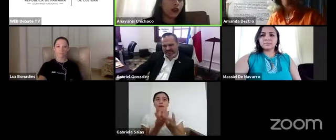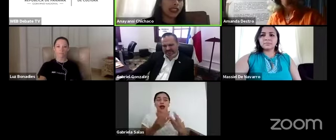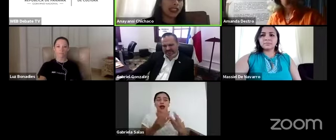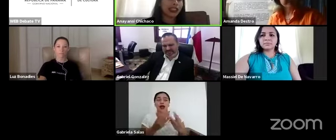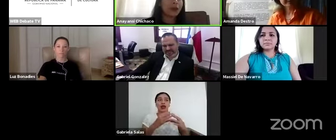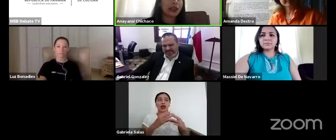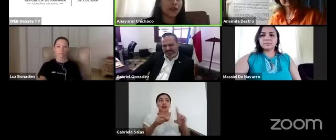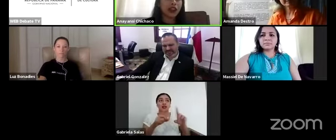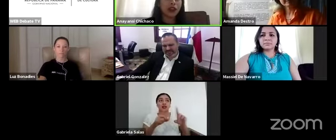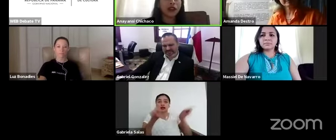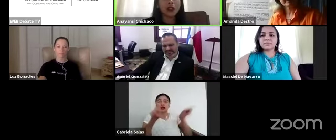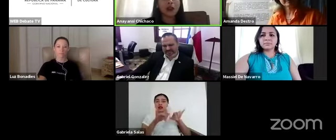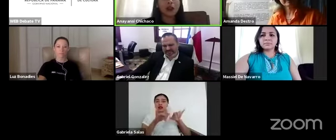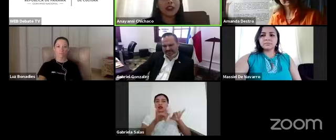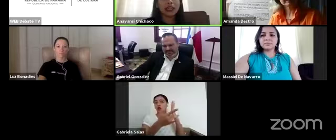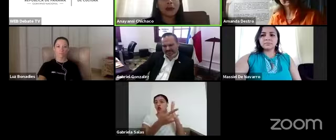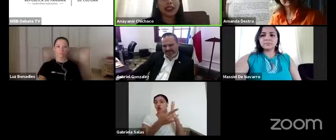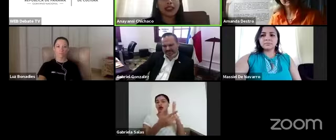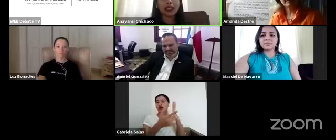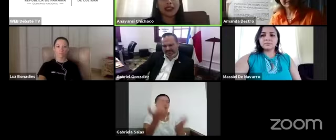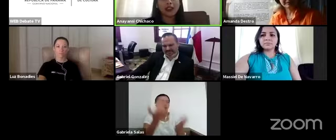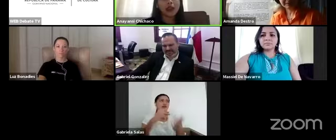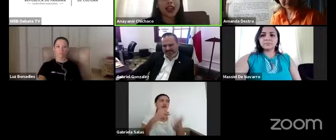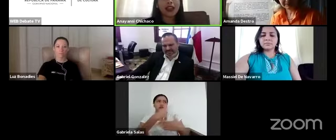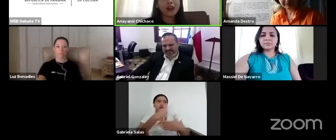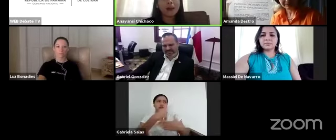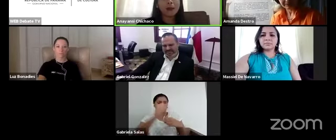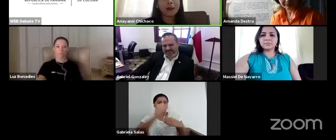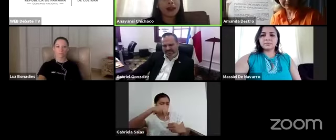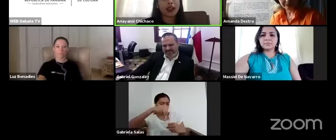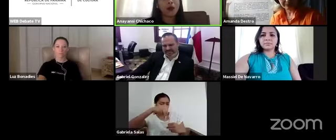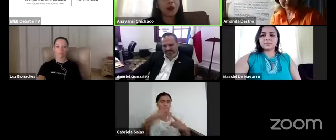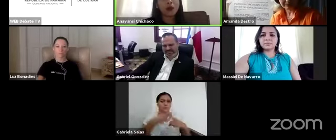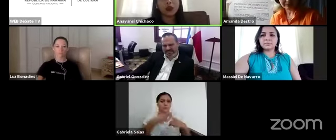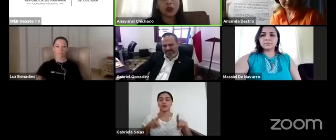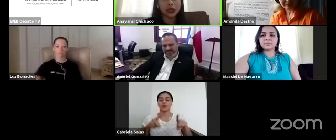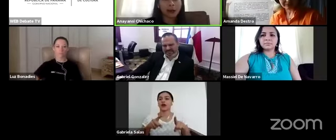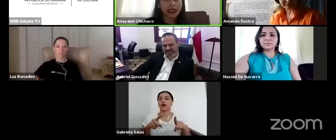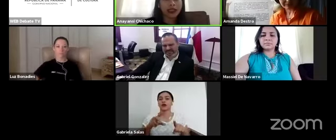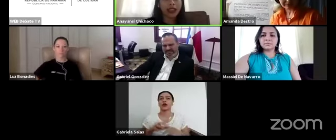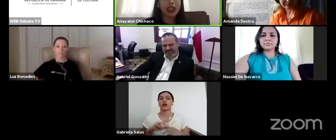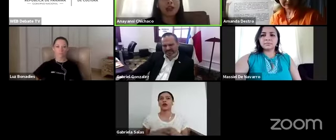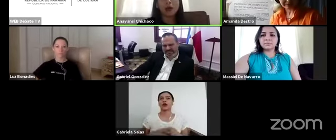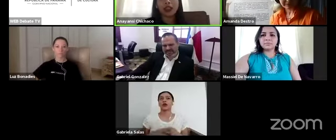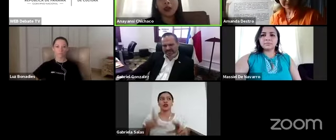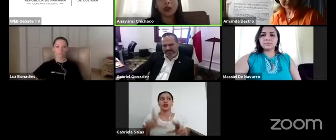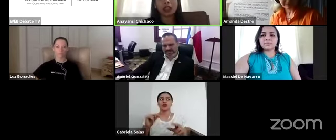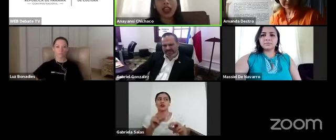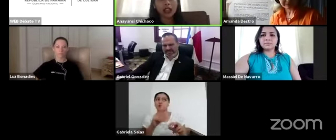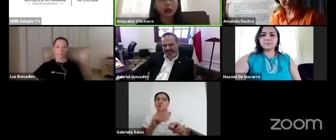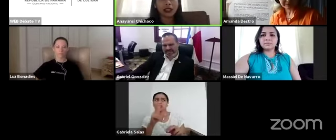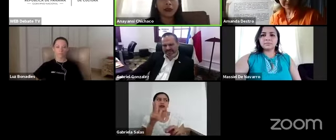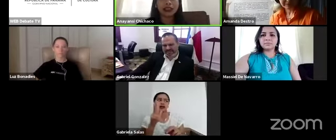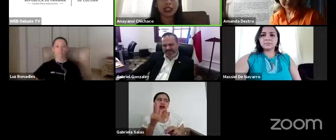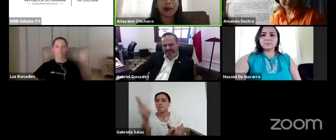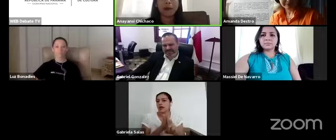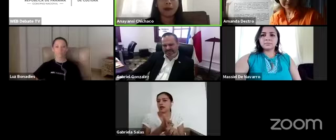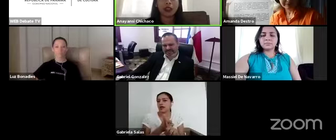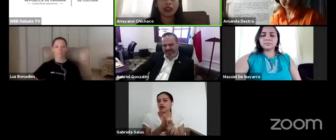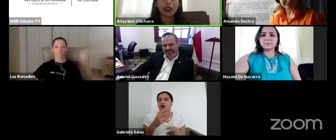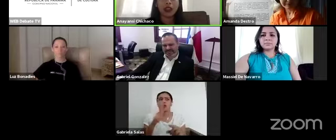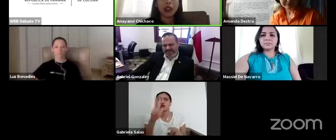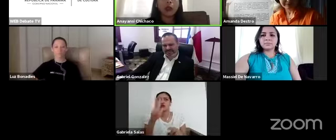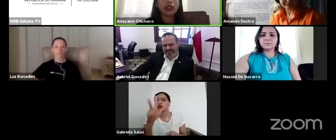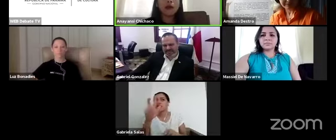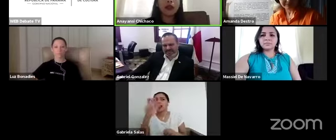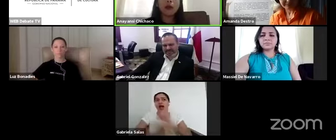era algo que tenían planificado sino de repente no era algo para unos dos o tres meses era algo para dos o tres años tal vez que